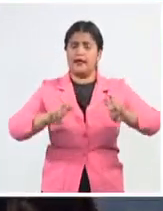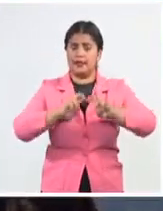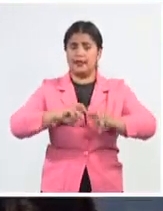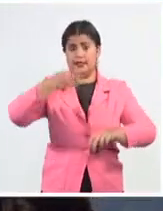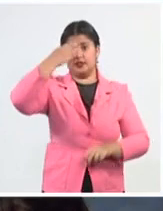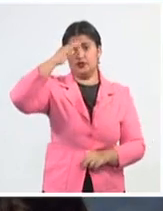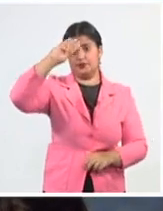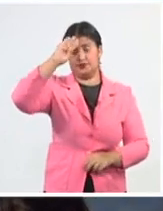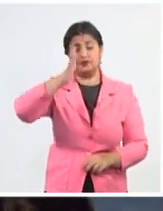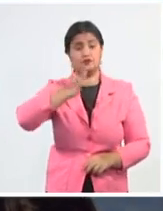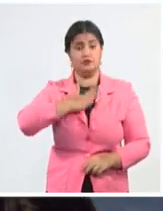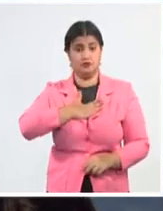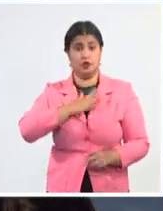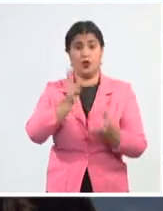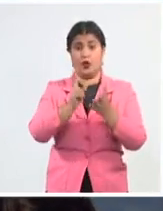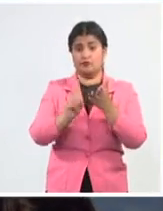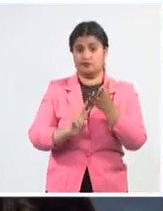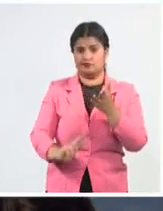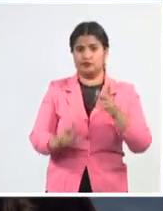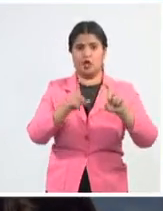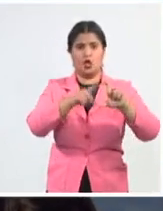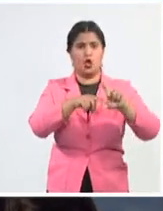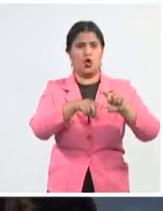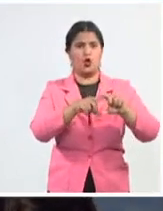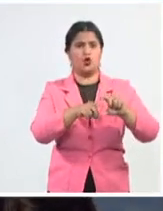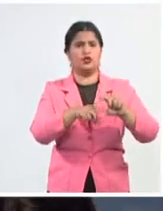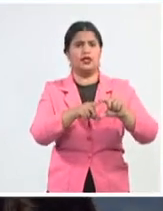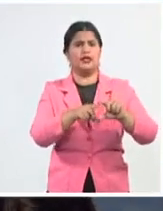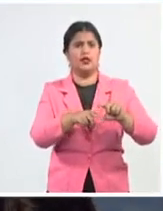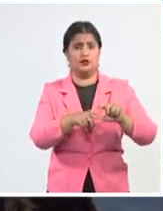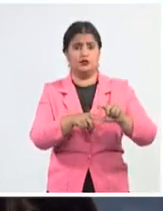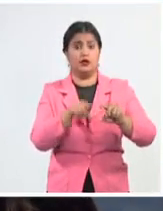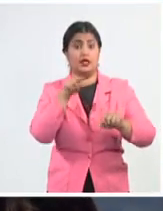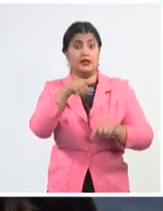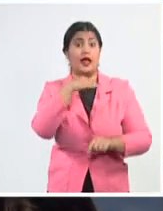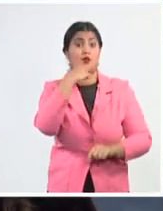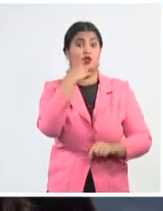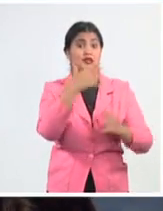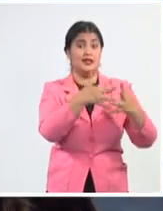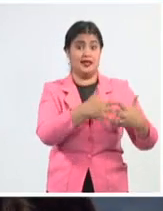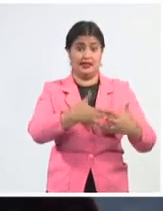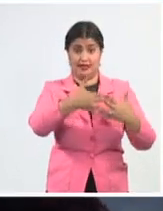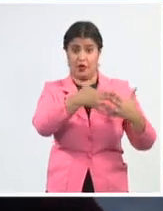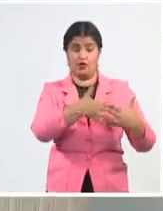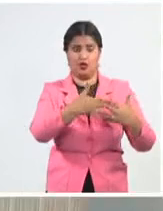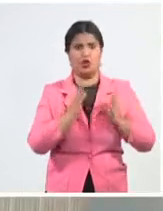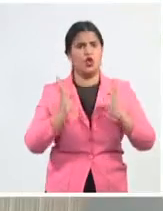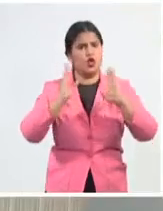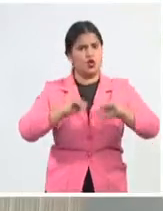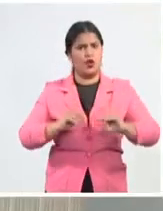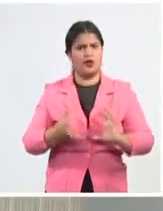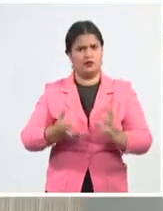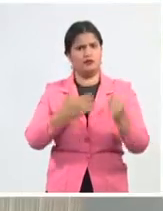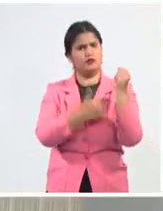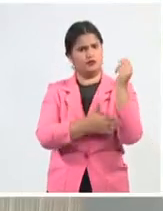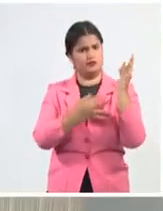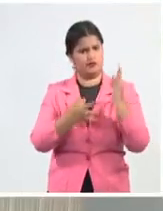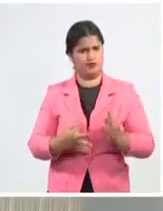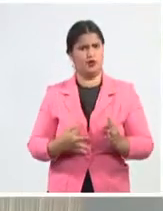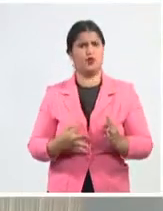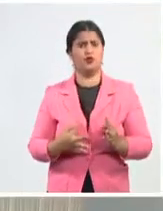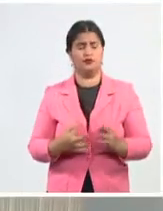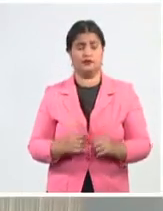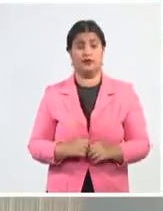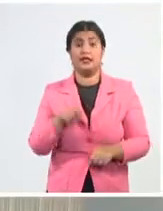y uno lee el contenido de lo que dijo el FBI, no hay evidencias de un ataque. Se trata del